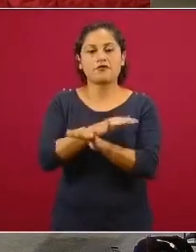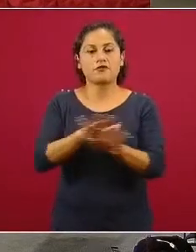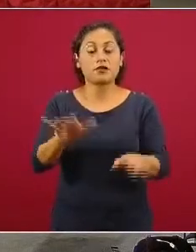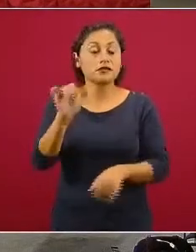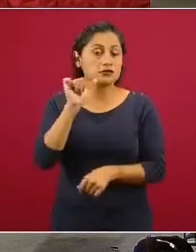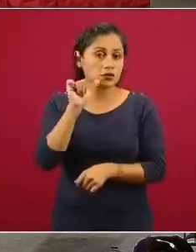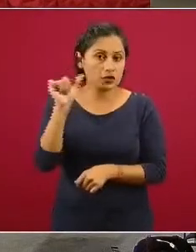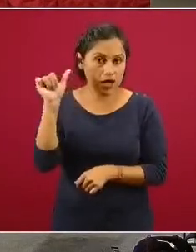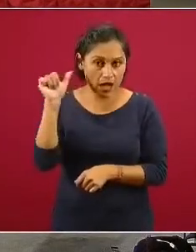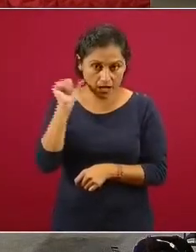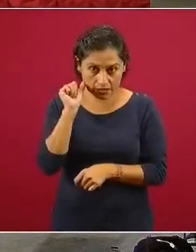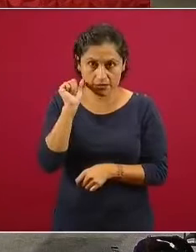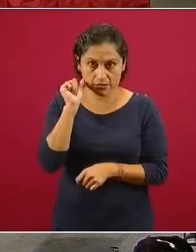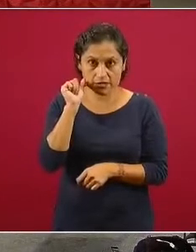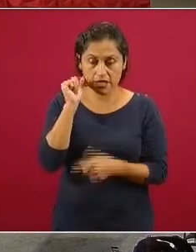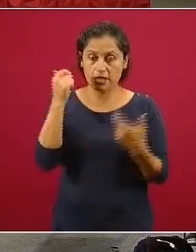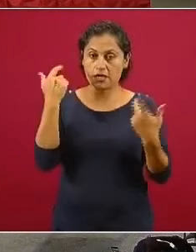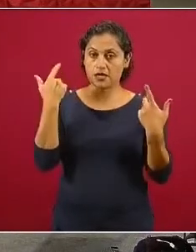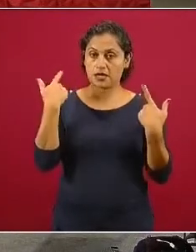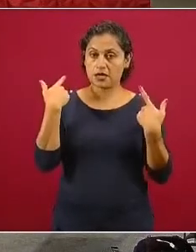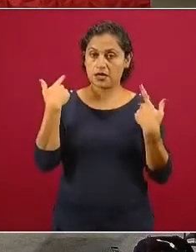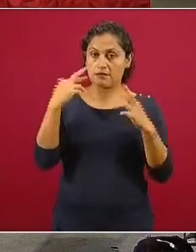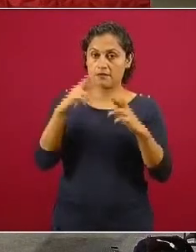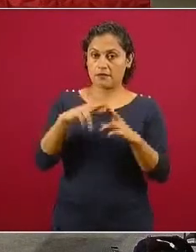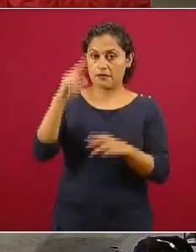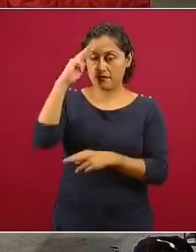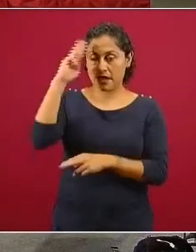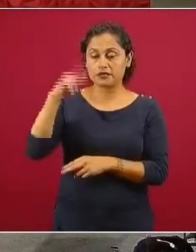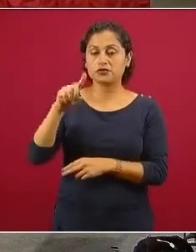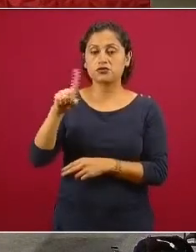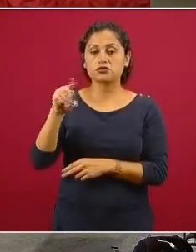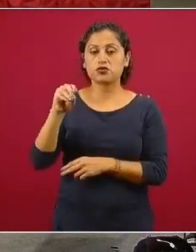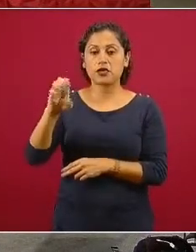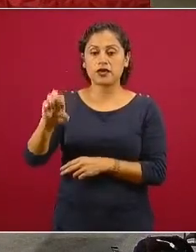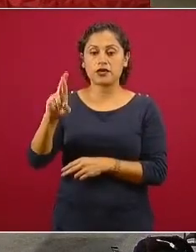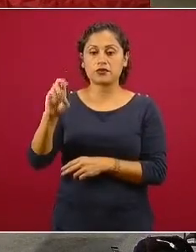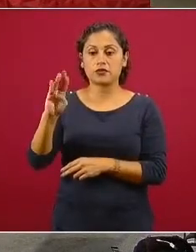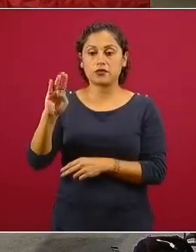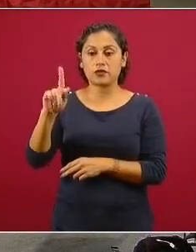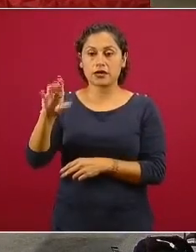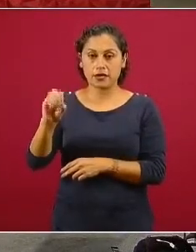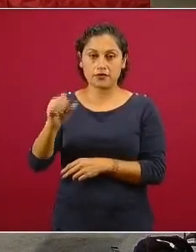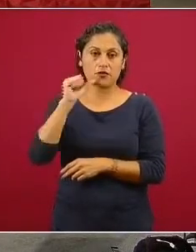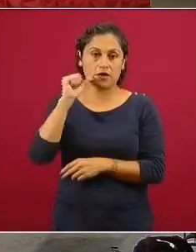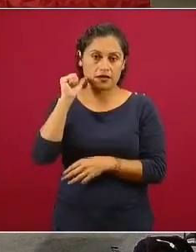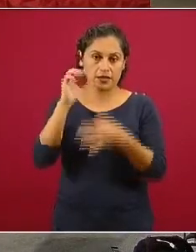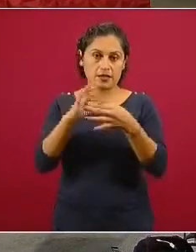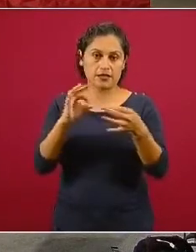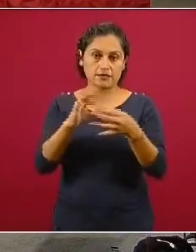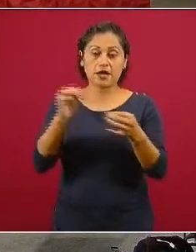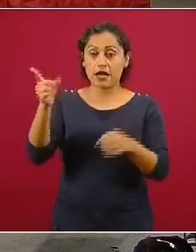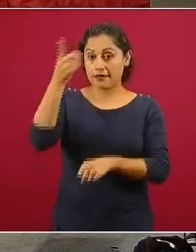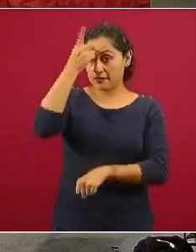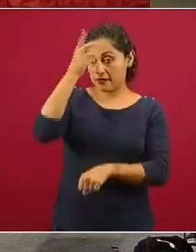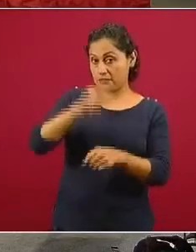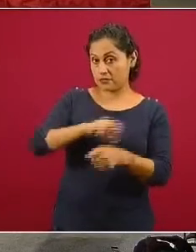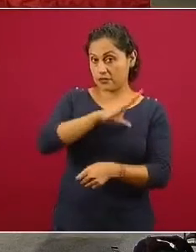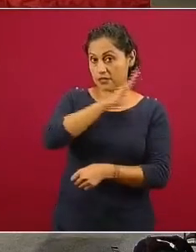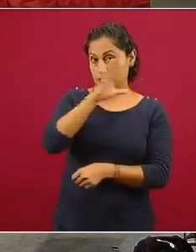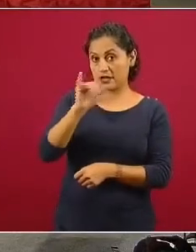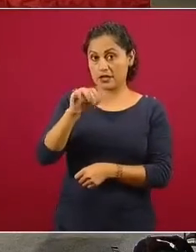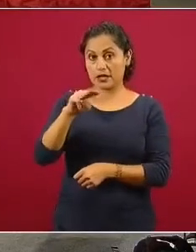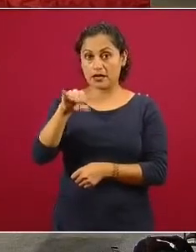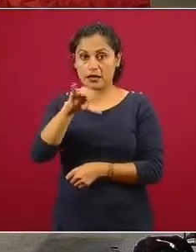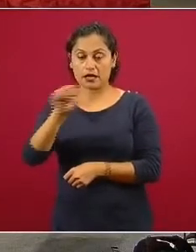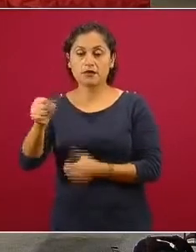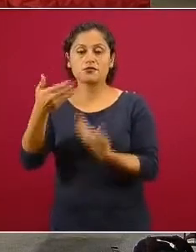proveyó el maestro Zoe Robledo, director general del Instituto Mexicano del Seguro Social, en